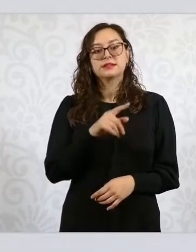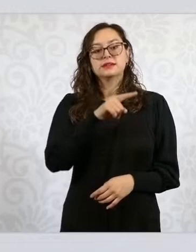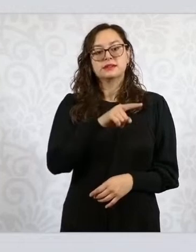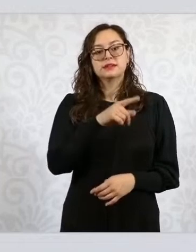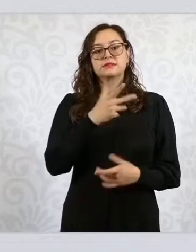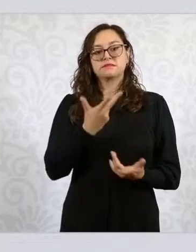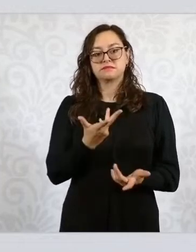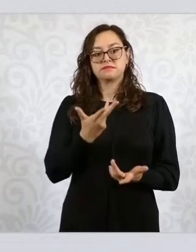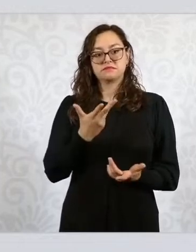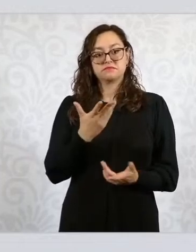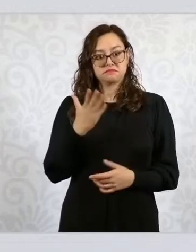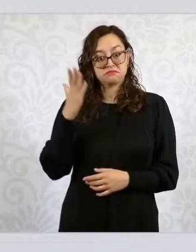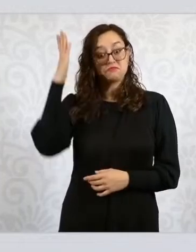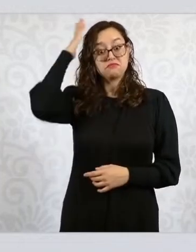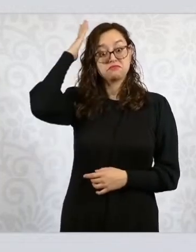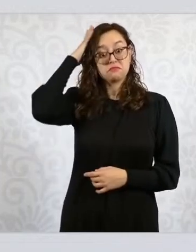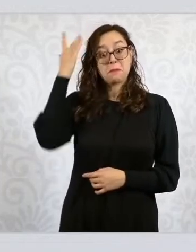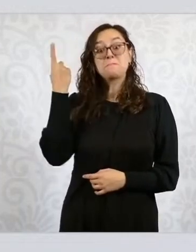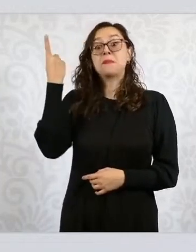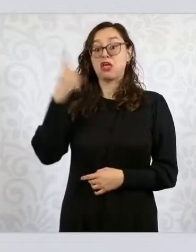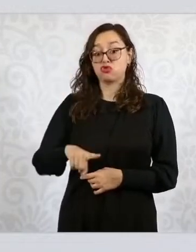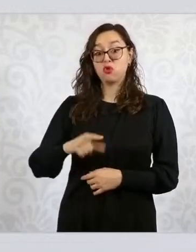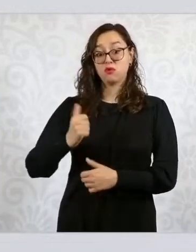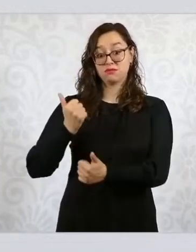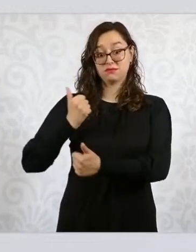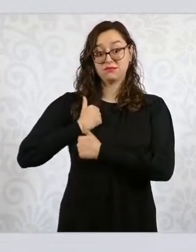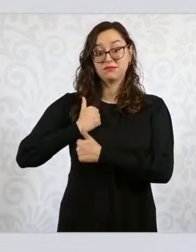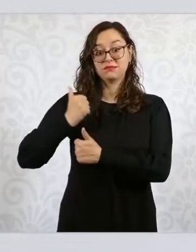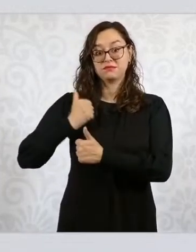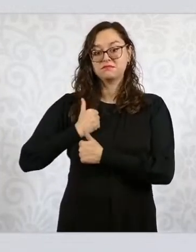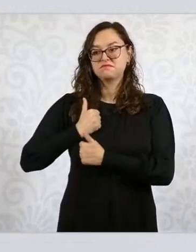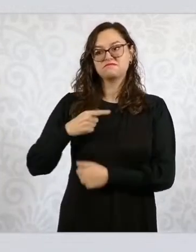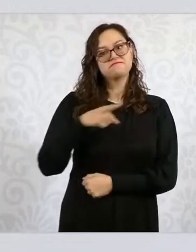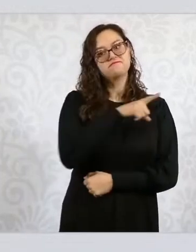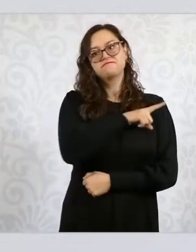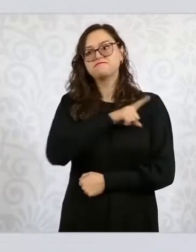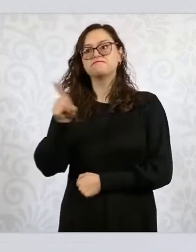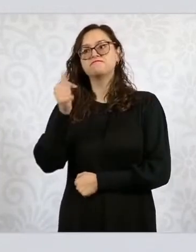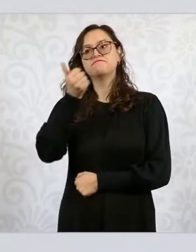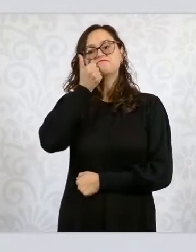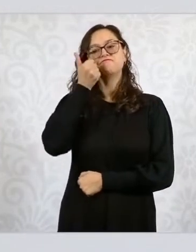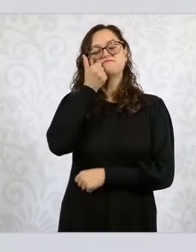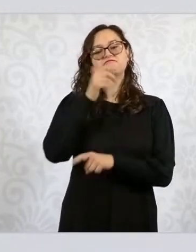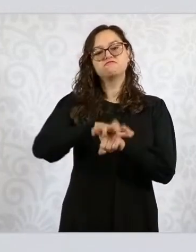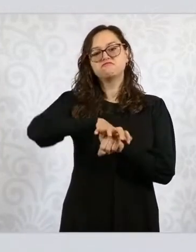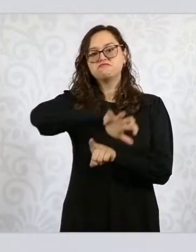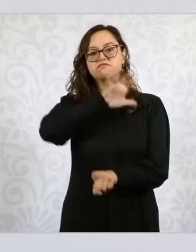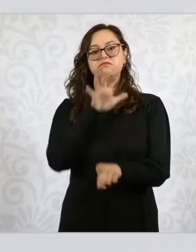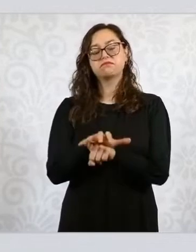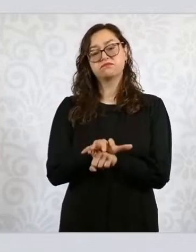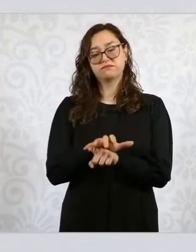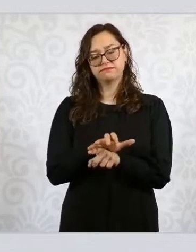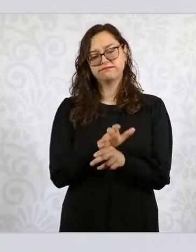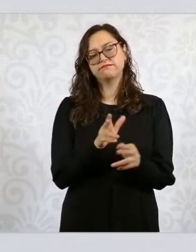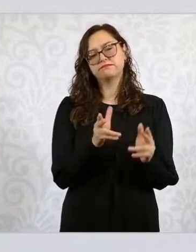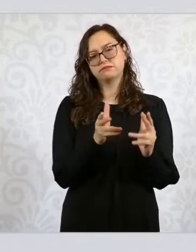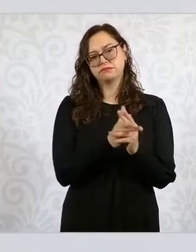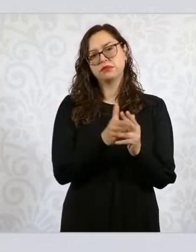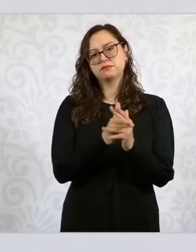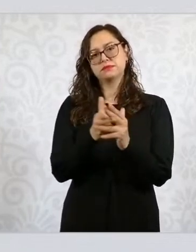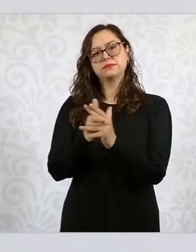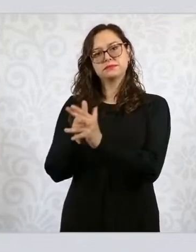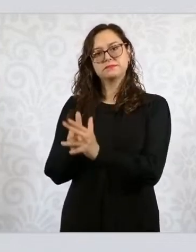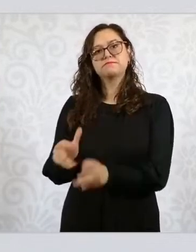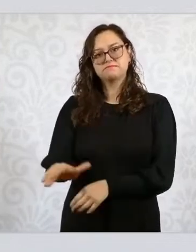comandante en jefe de las Fuerzas Armadas, la represión contra estudiantes que en